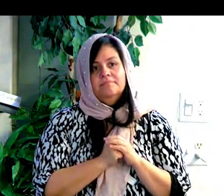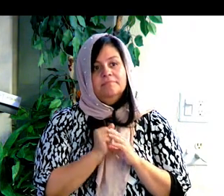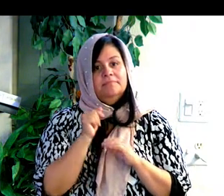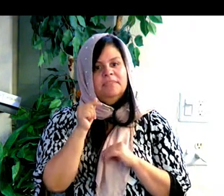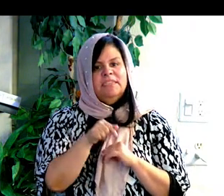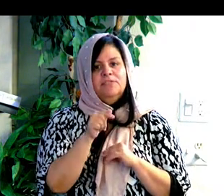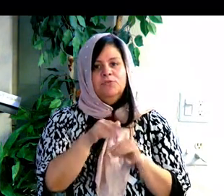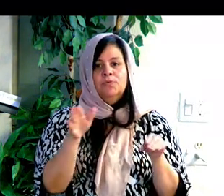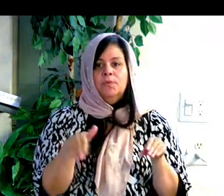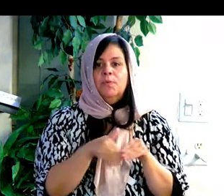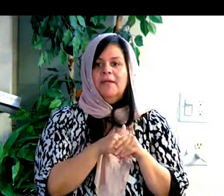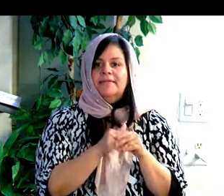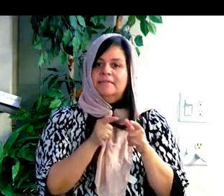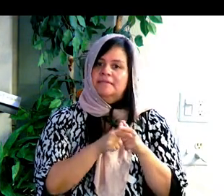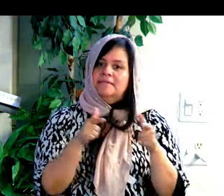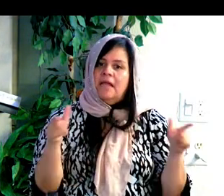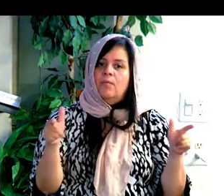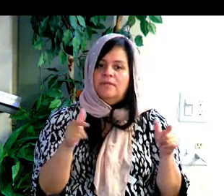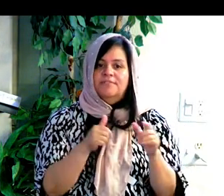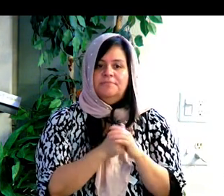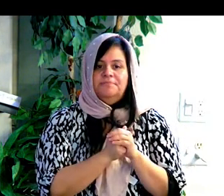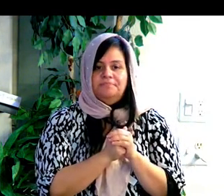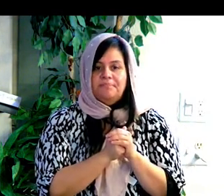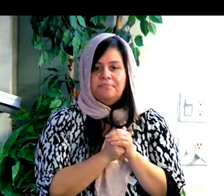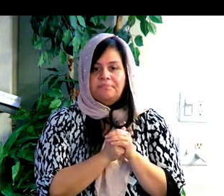Entonces, esto es como lenguaje de bodas.